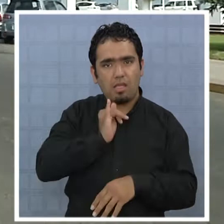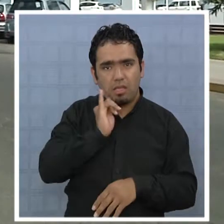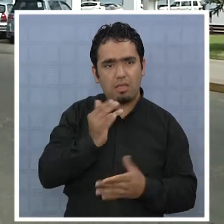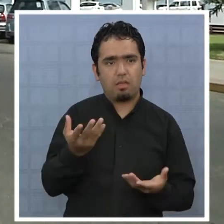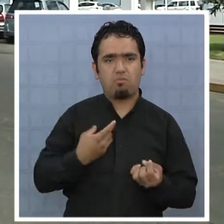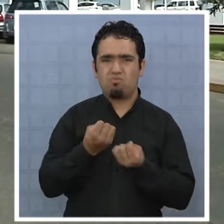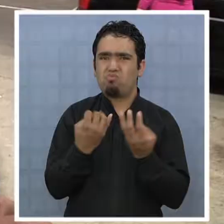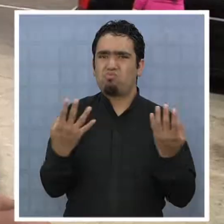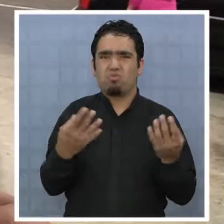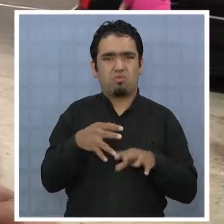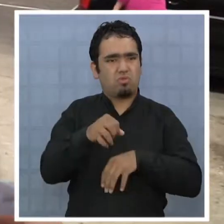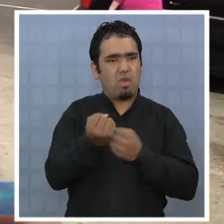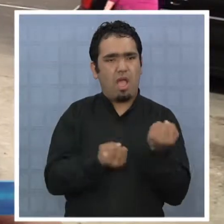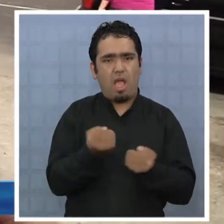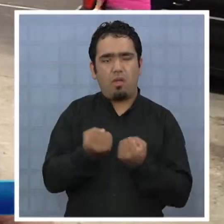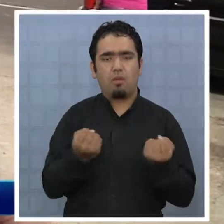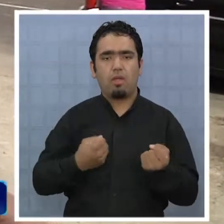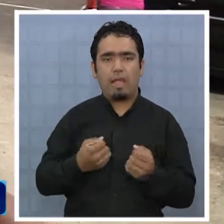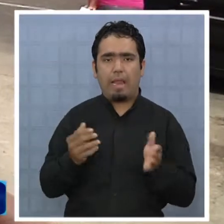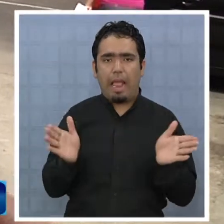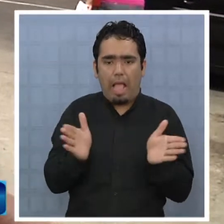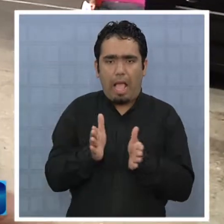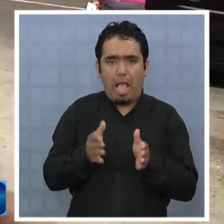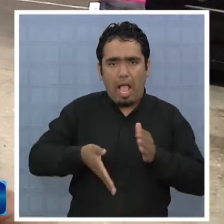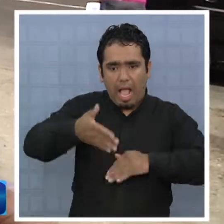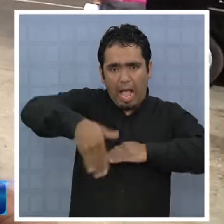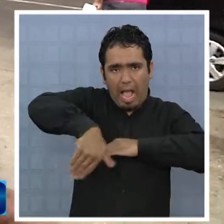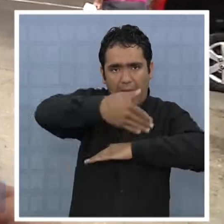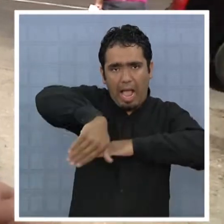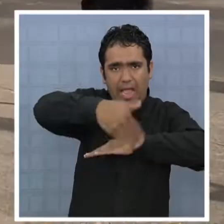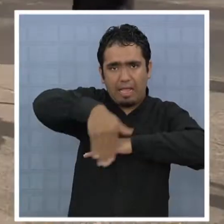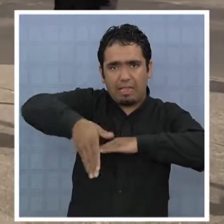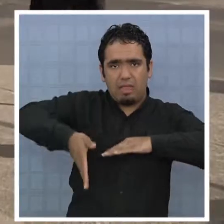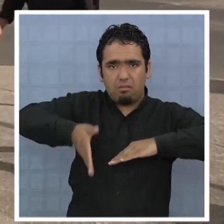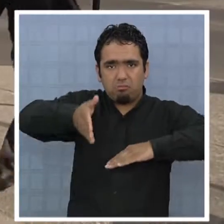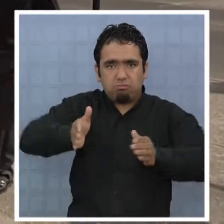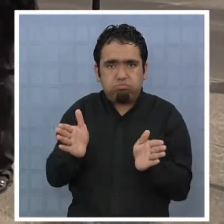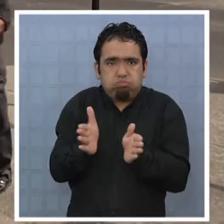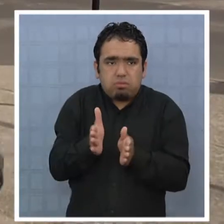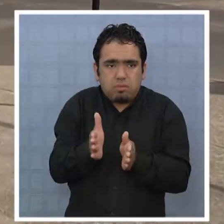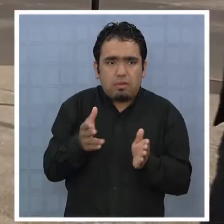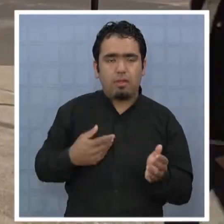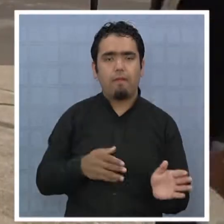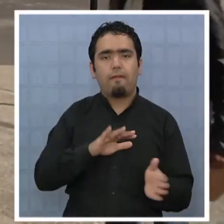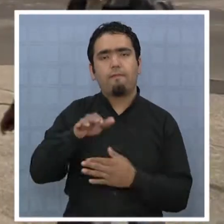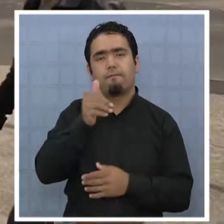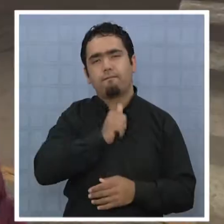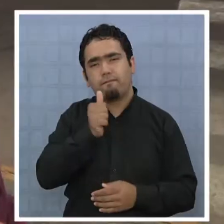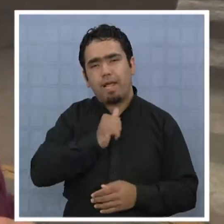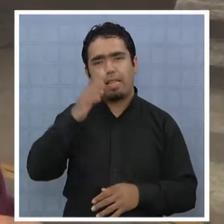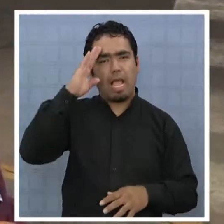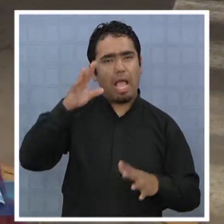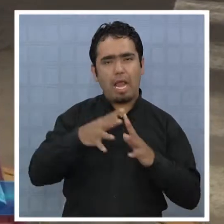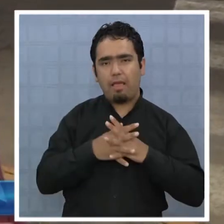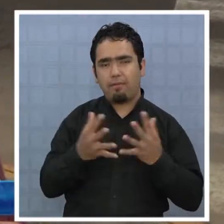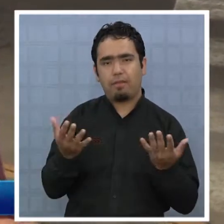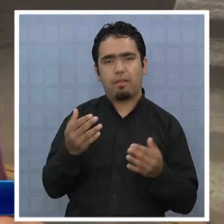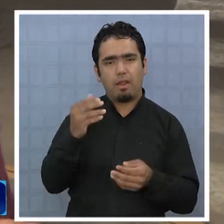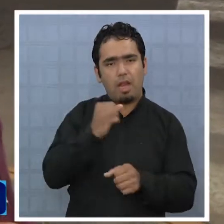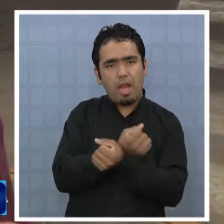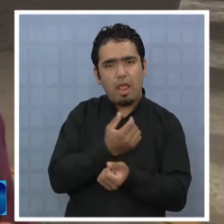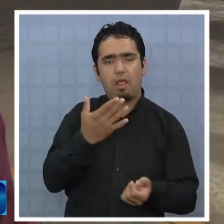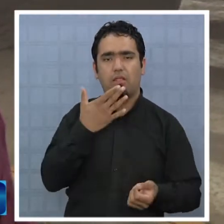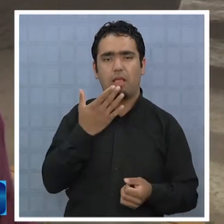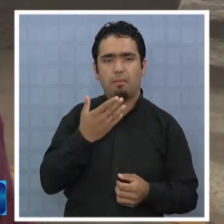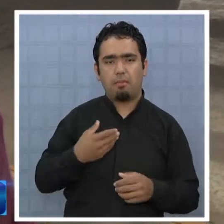.000. Muchos autos, cómo no sé, las calles son muy angostas, hay muchos autos acá. Yo creo haría falta un poquito más de carabineros, de seda el paso, de